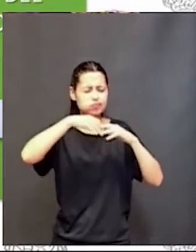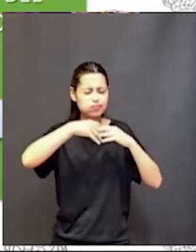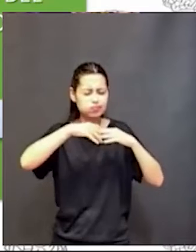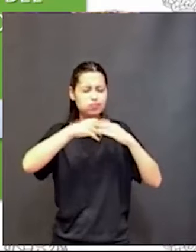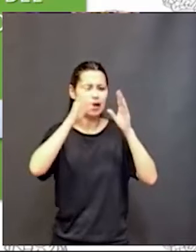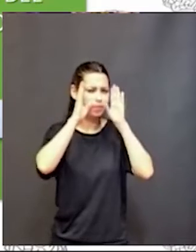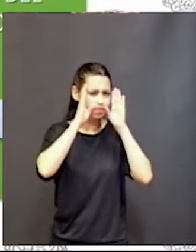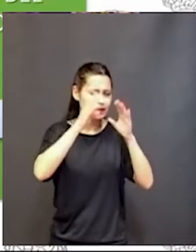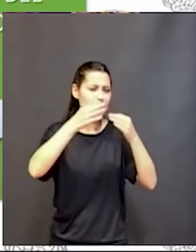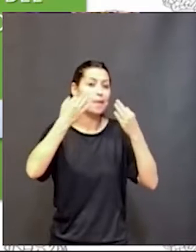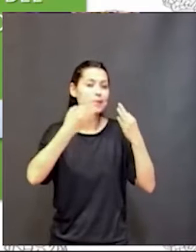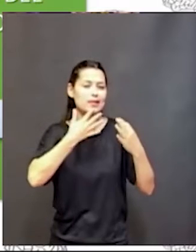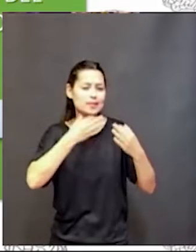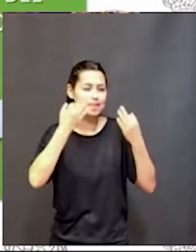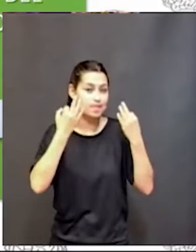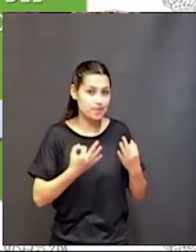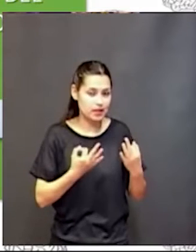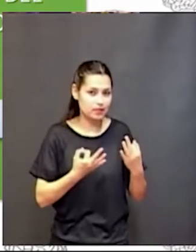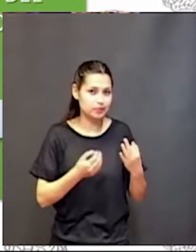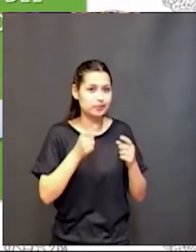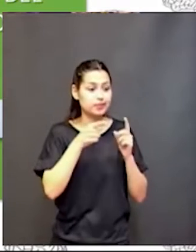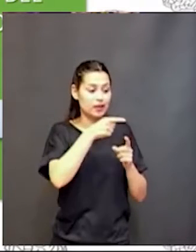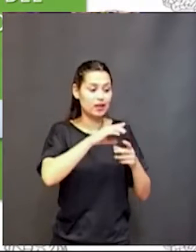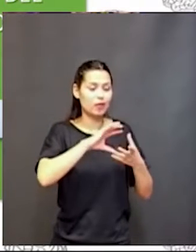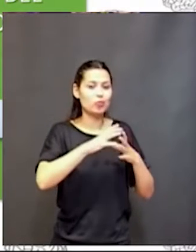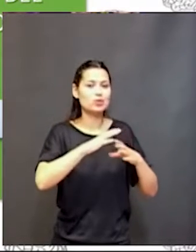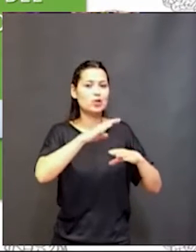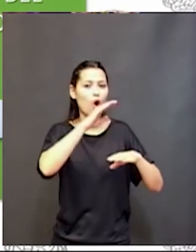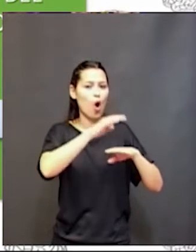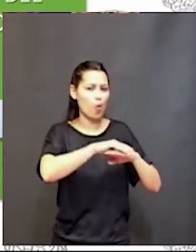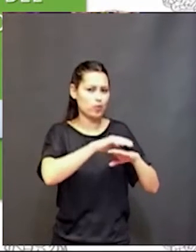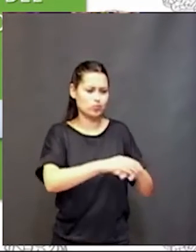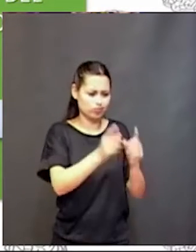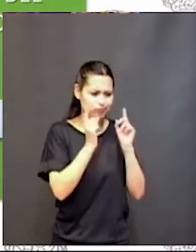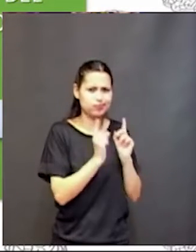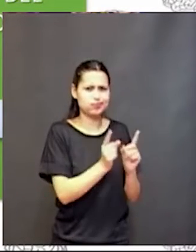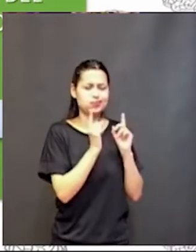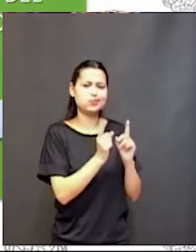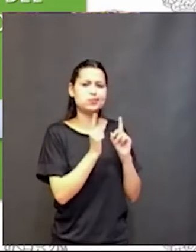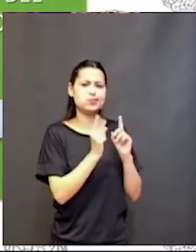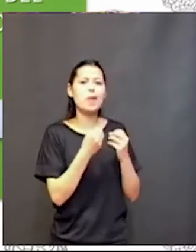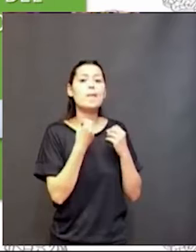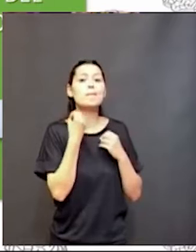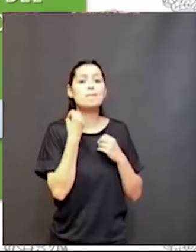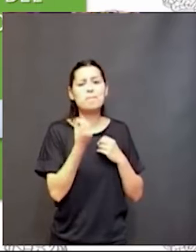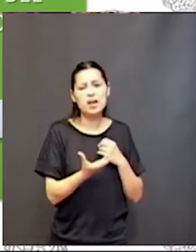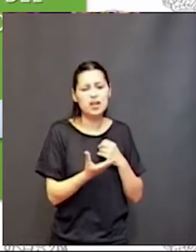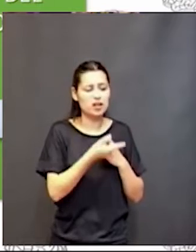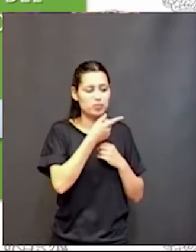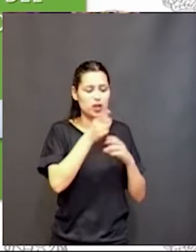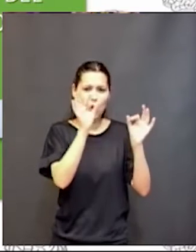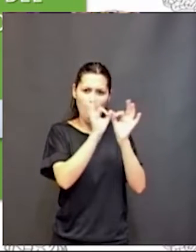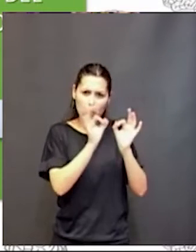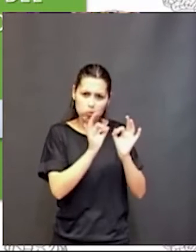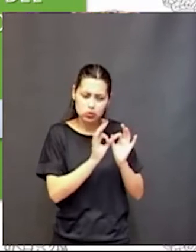atención, generar compromiso activo implica que eso me haga generar proyectos, metas de aprendizaje